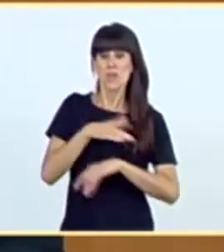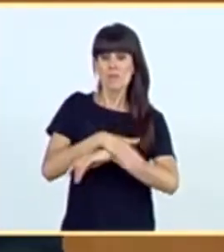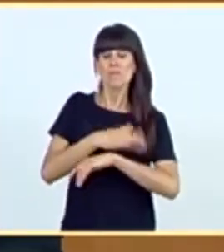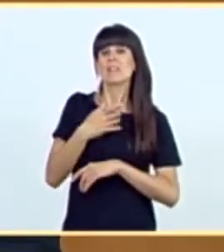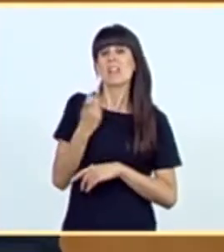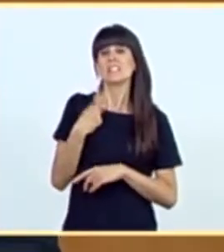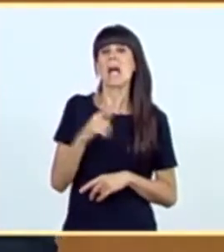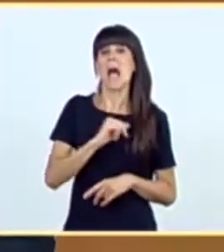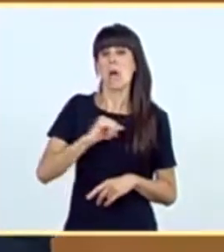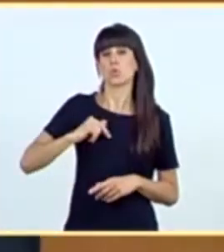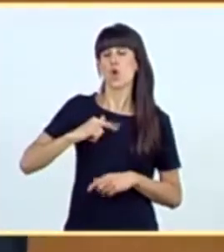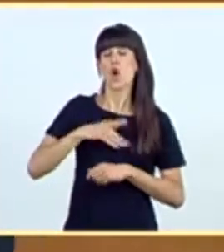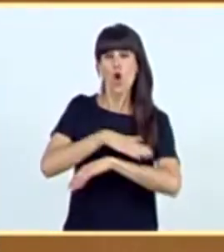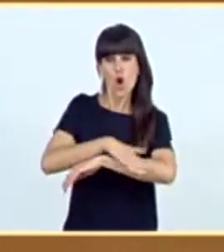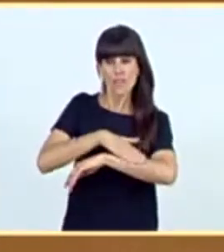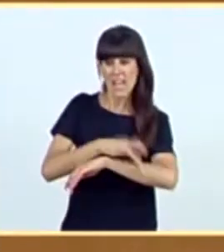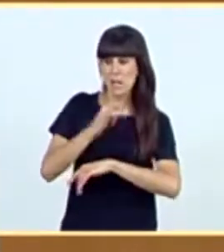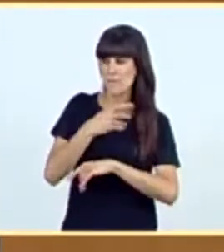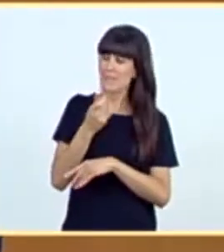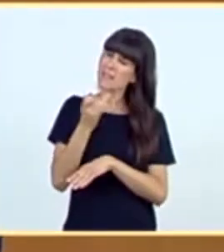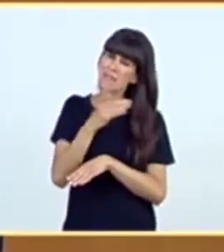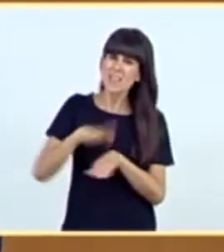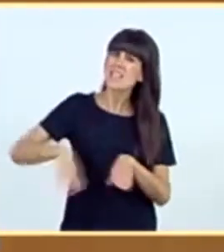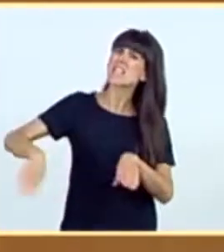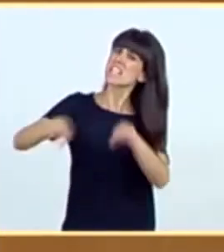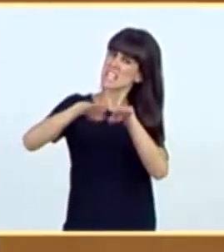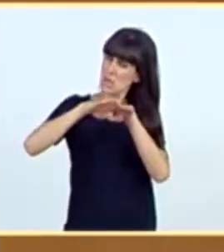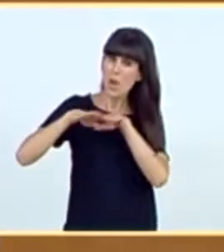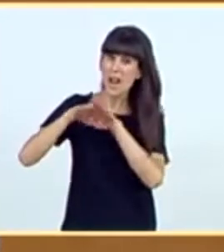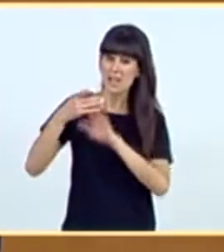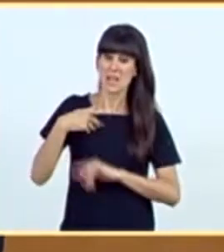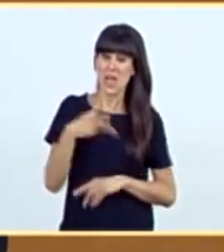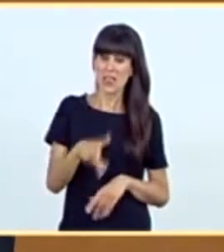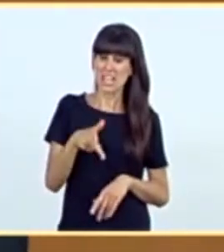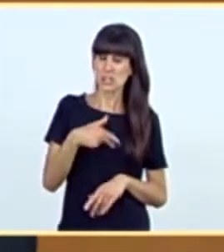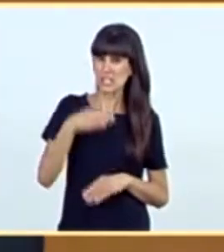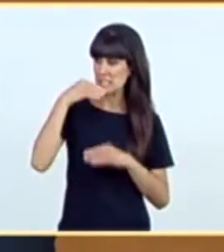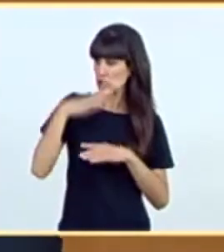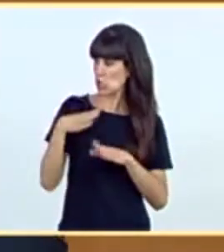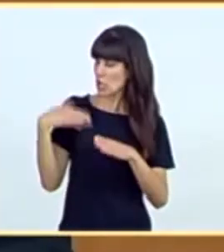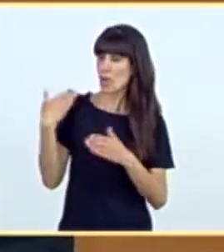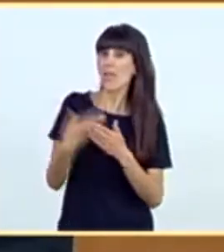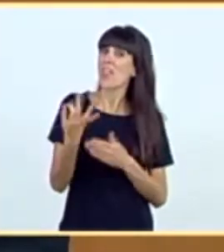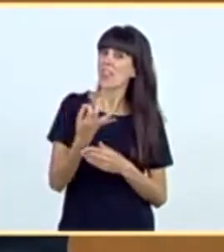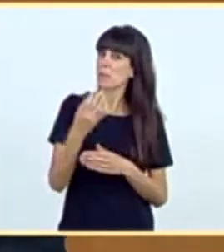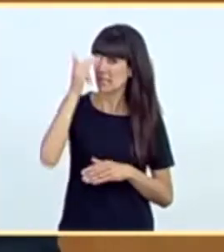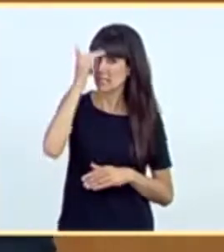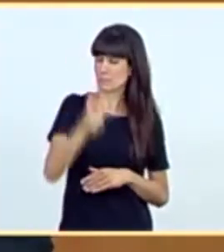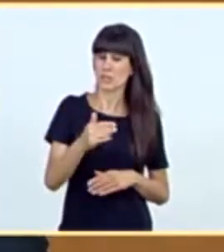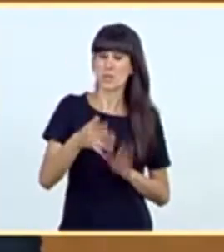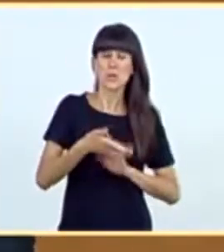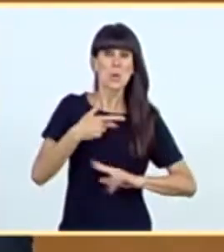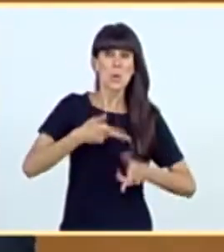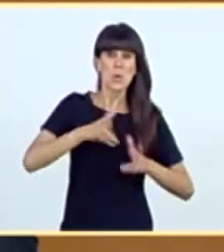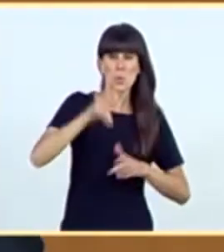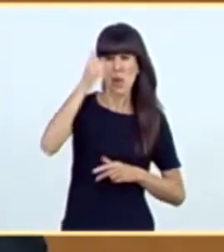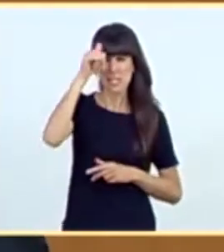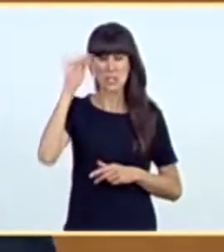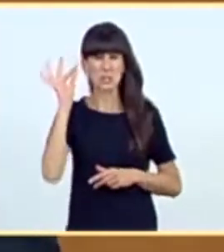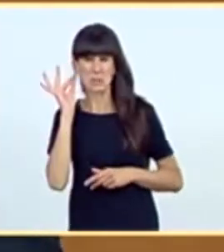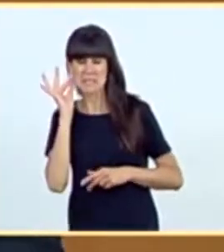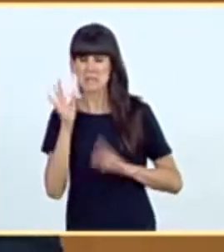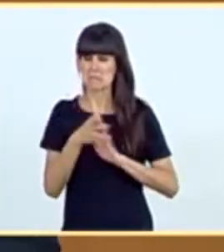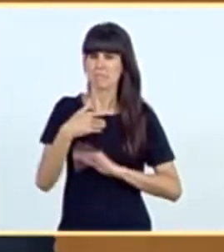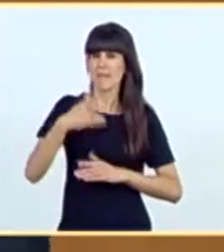relación de igual a igual y que se respeten nuestros derechos históricos. Señora Darias, los vascos y las vascas estamos ya cansadas de